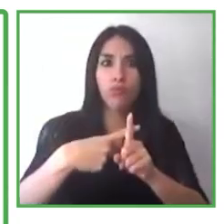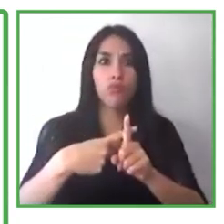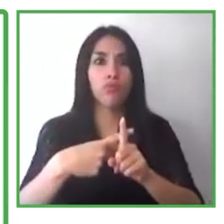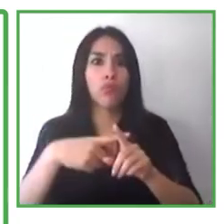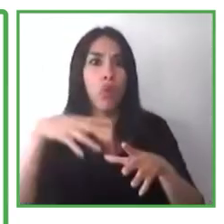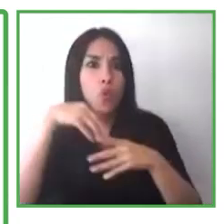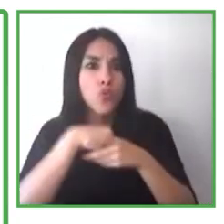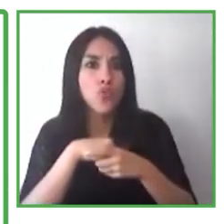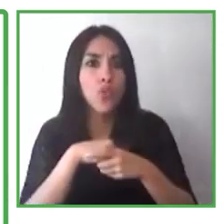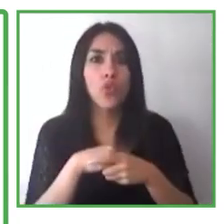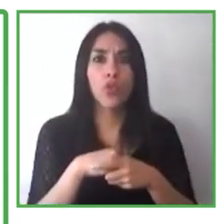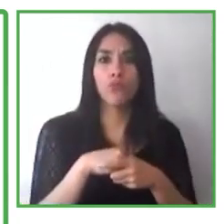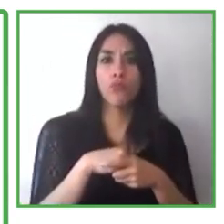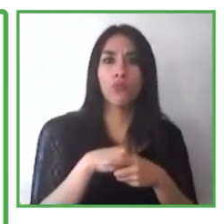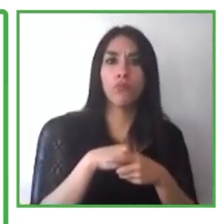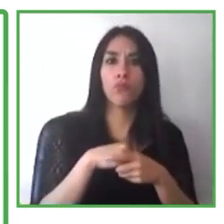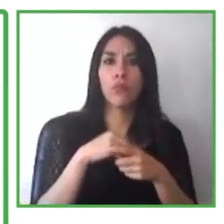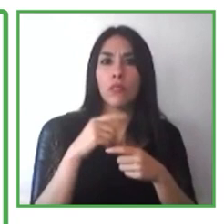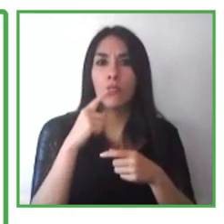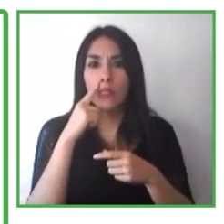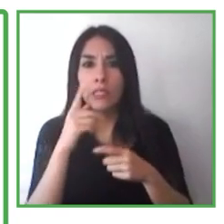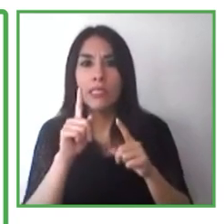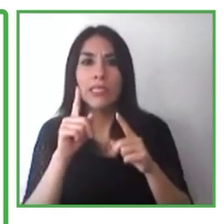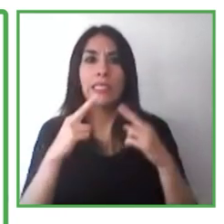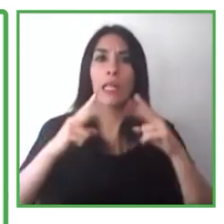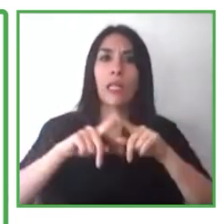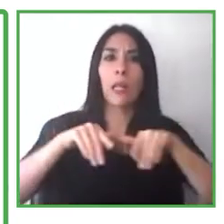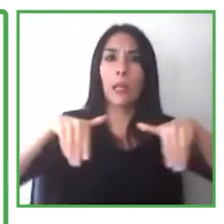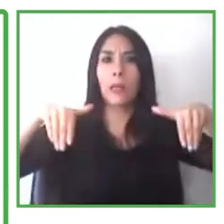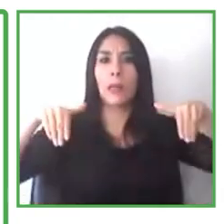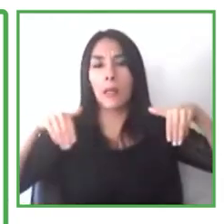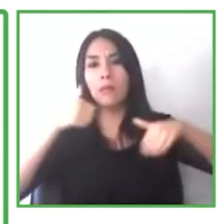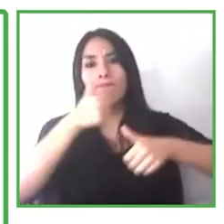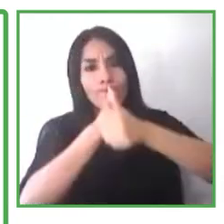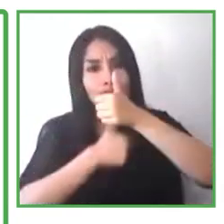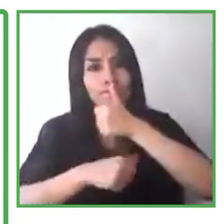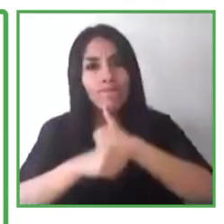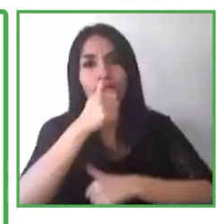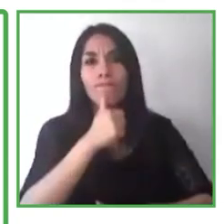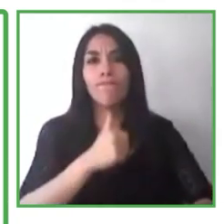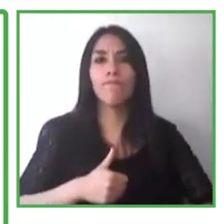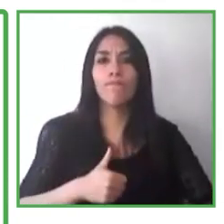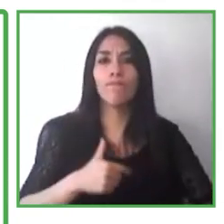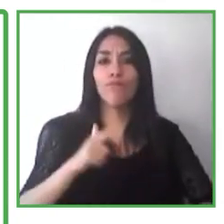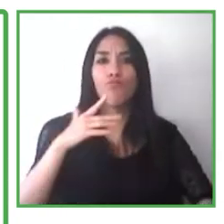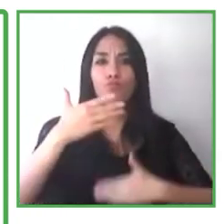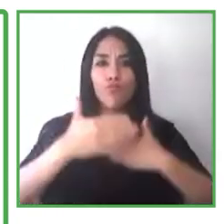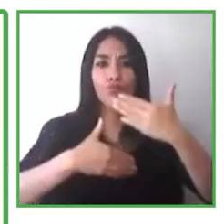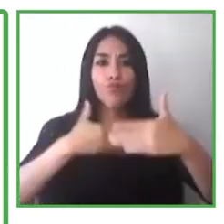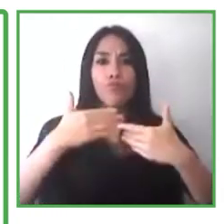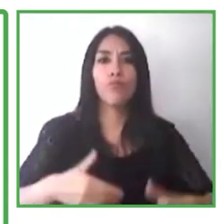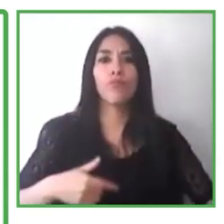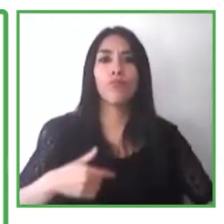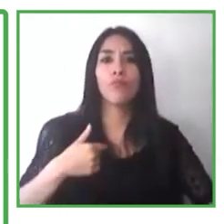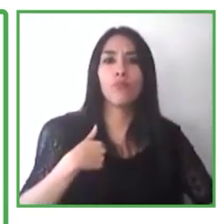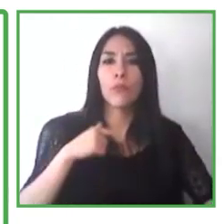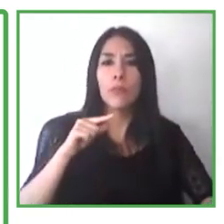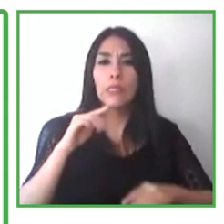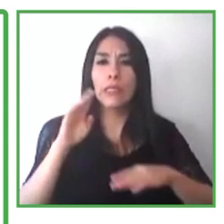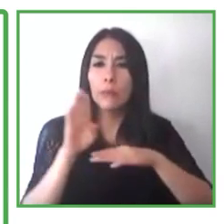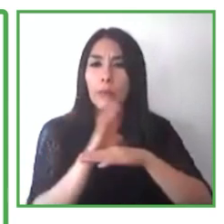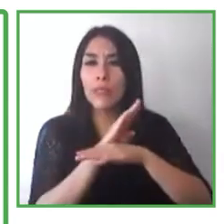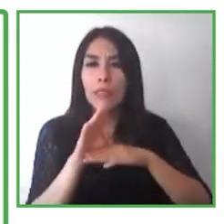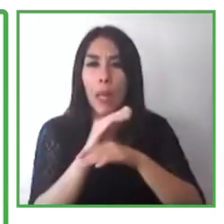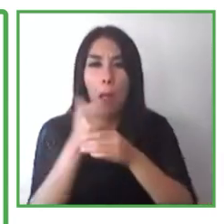humilde, sean pacientes, hagan las cosas, ejecuten y apalanquen la participación y de